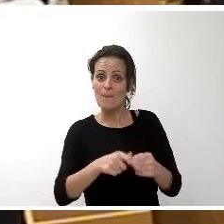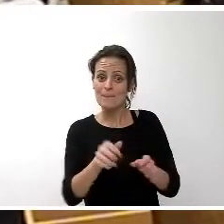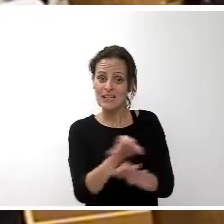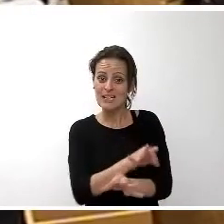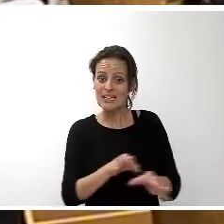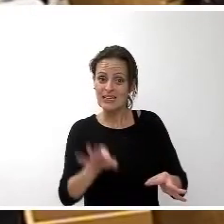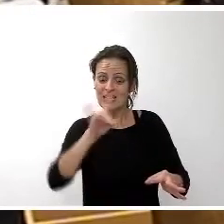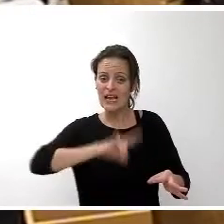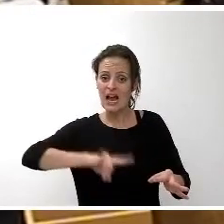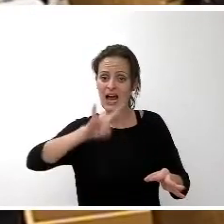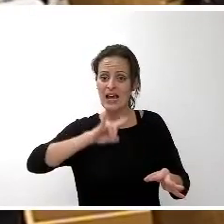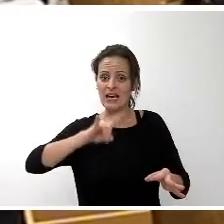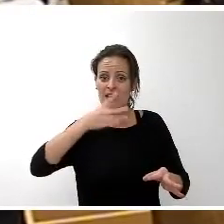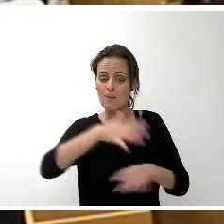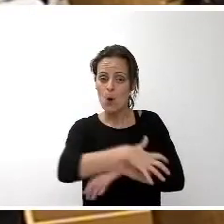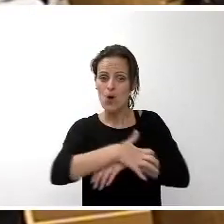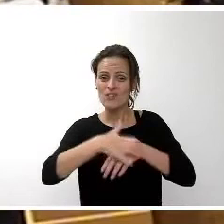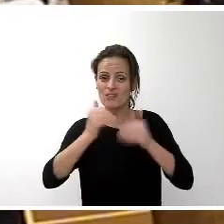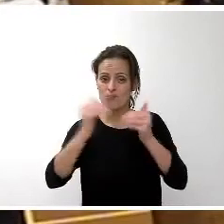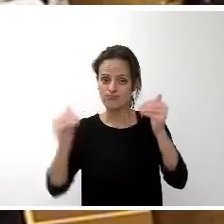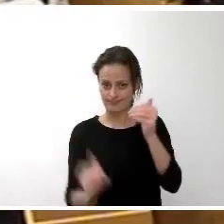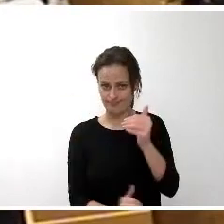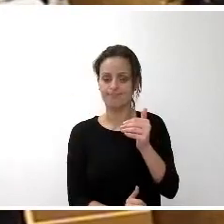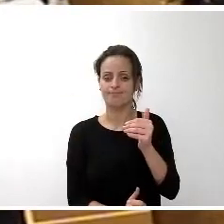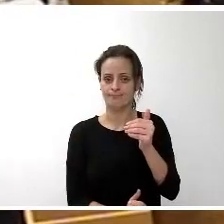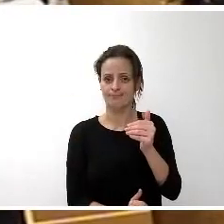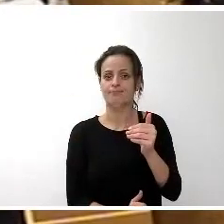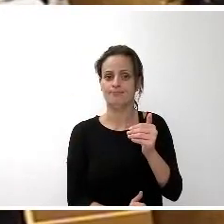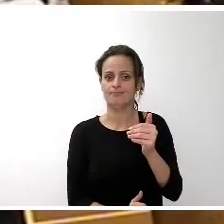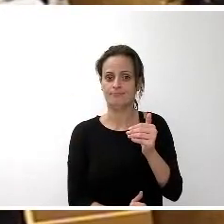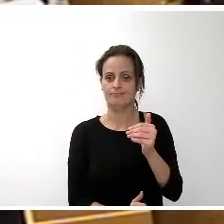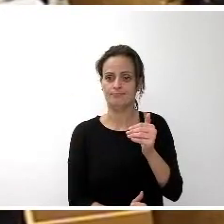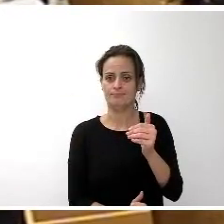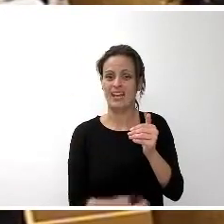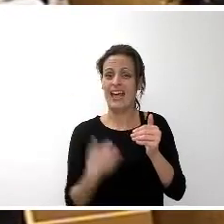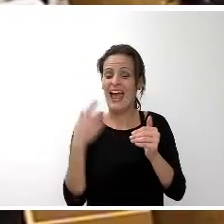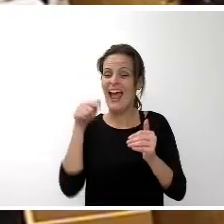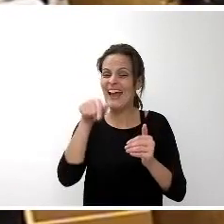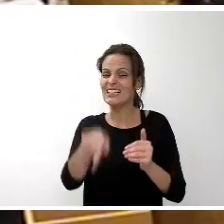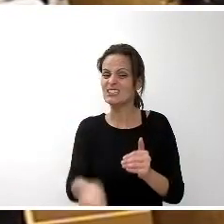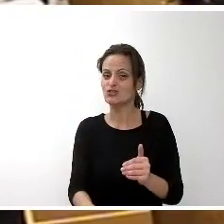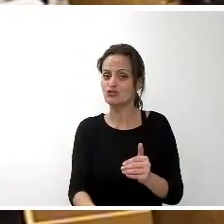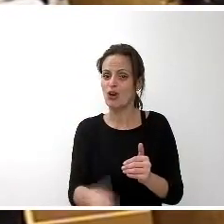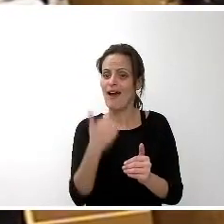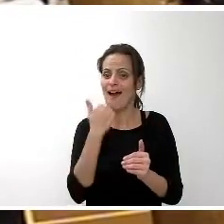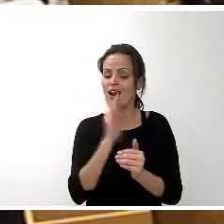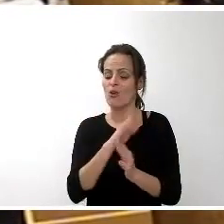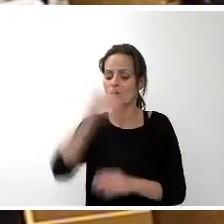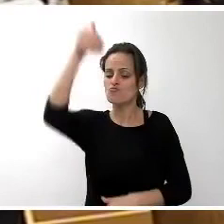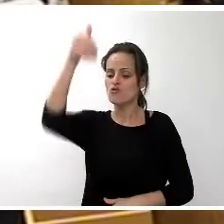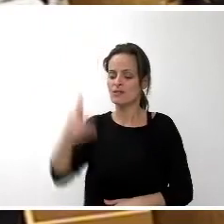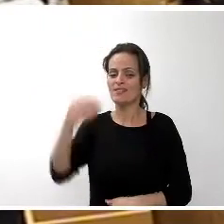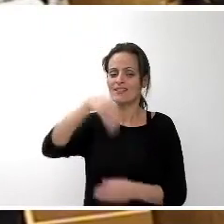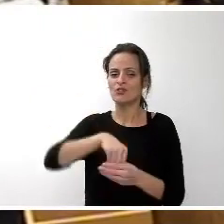sitúan por debajo del umbral de la pobreza ese debería ser uno de los nortes fundamentales en la política de cualquier